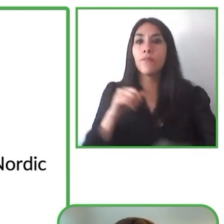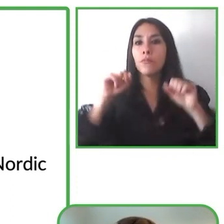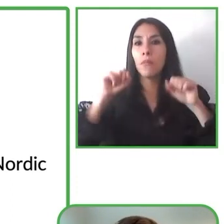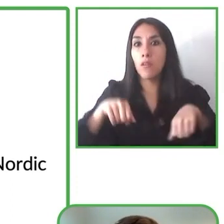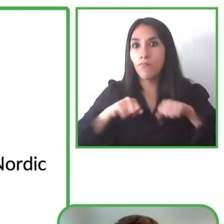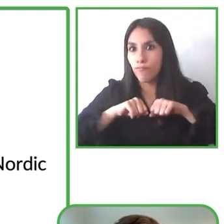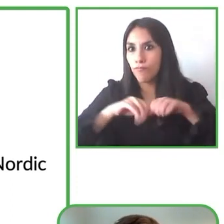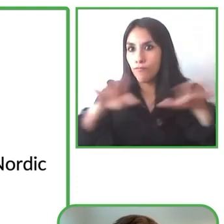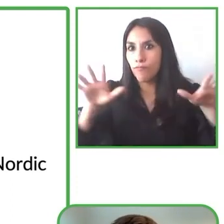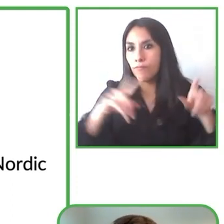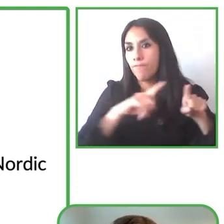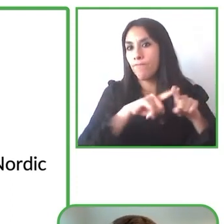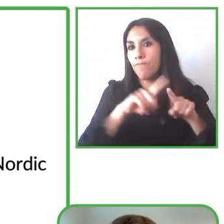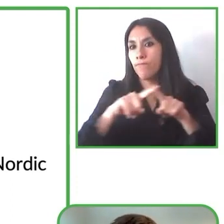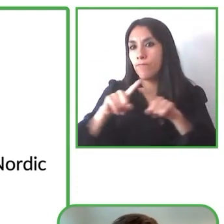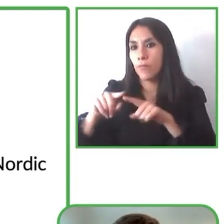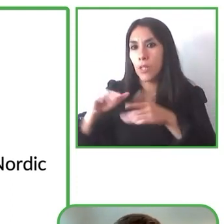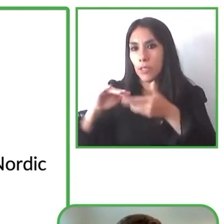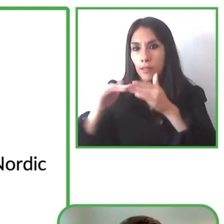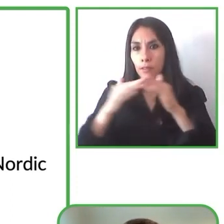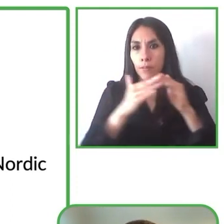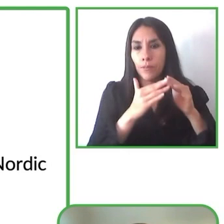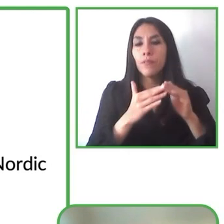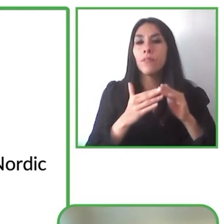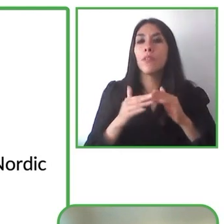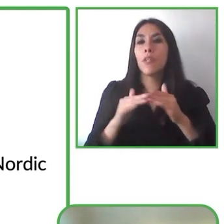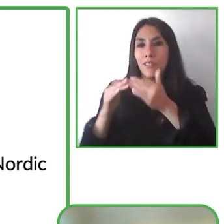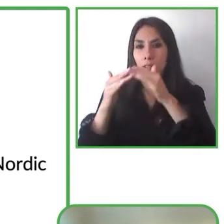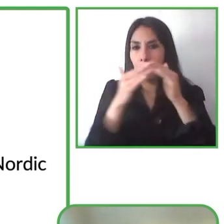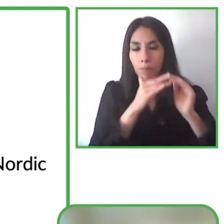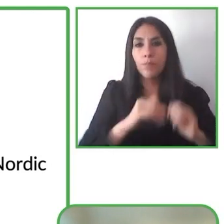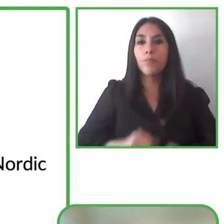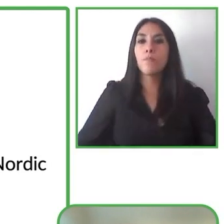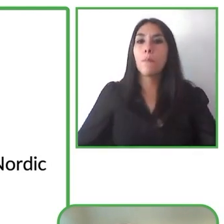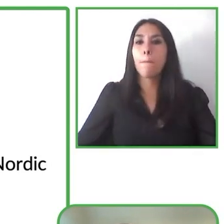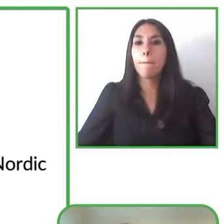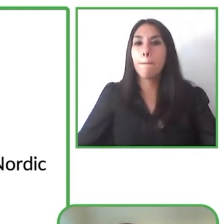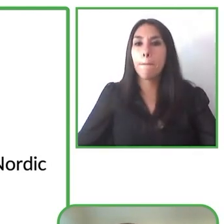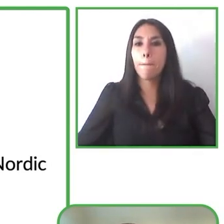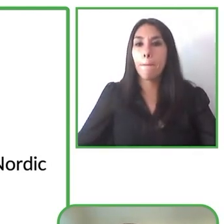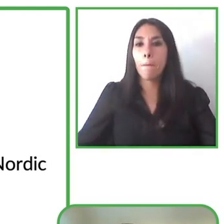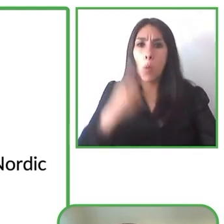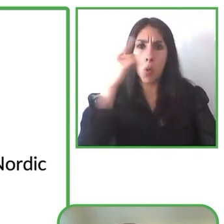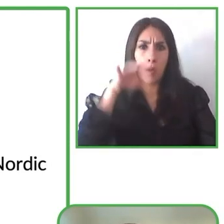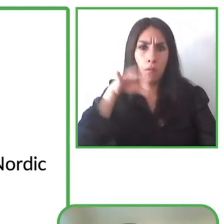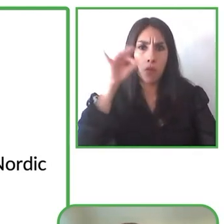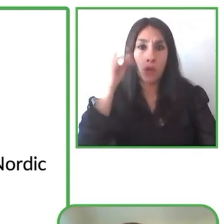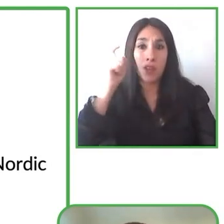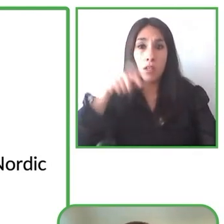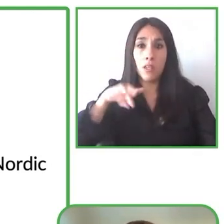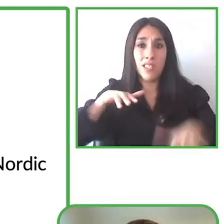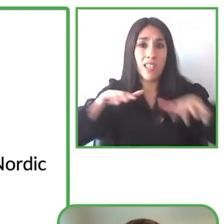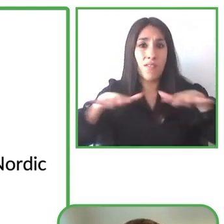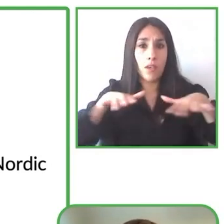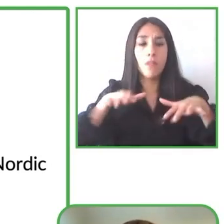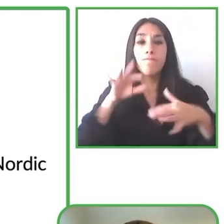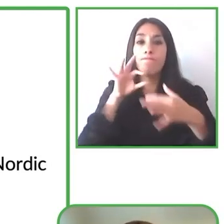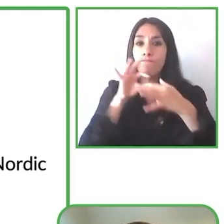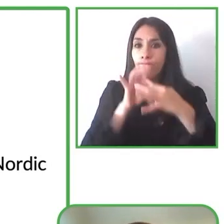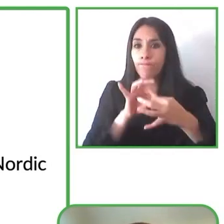muy muy rápida y así podemos ofrecer todas las películas que son están disponibles en cada región